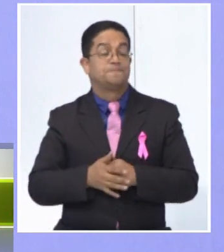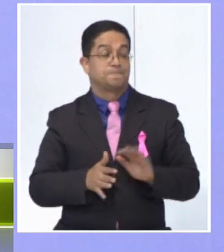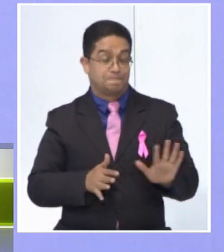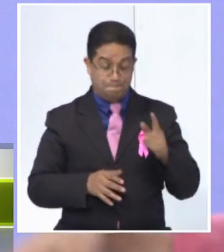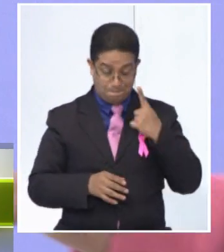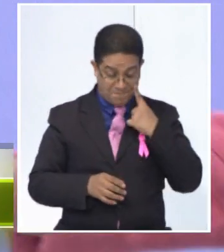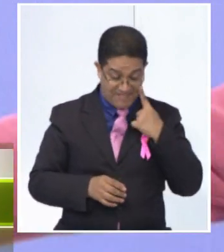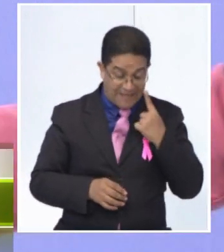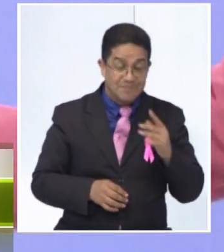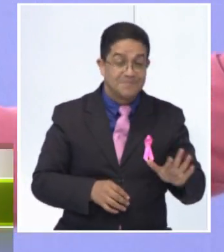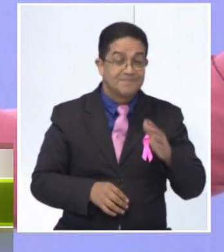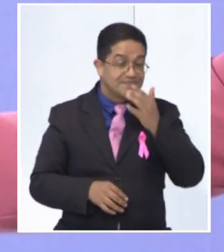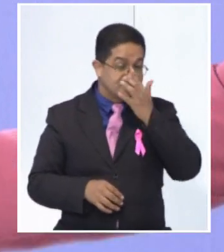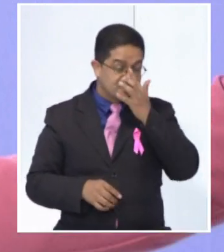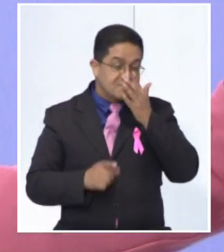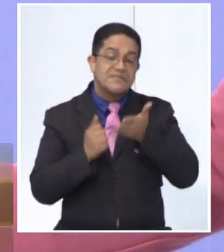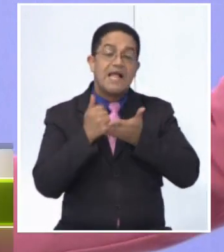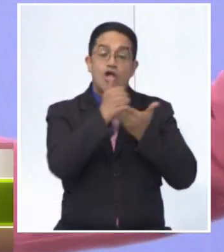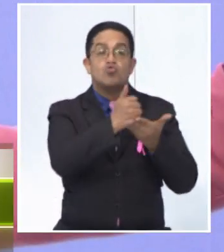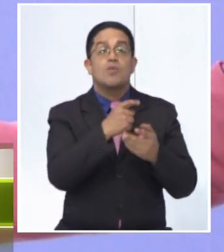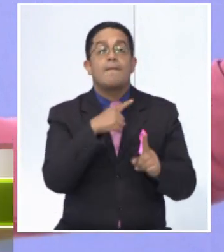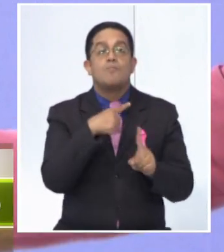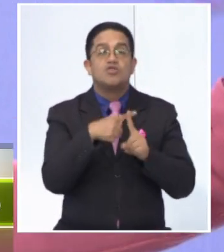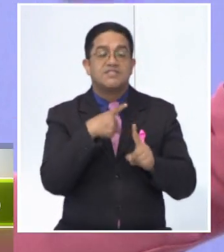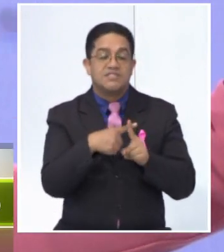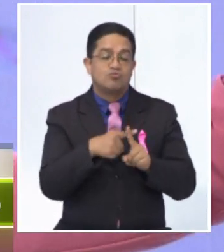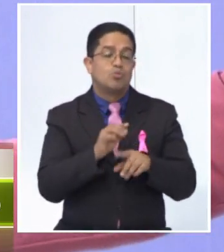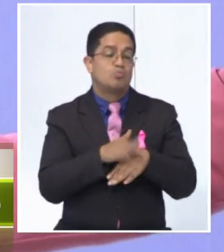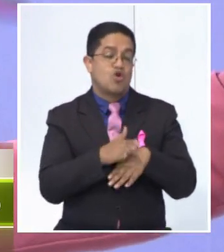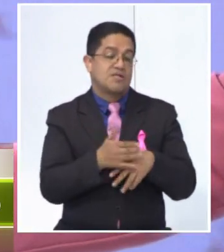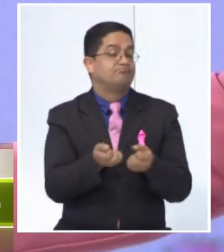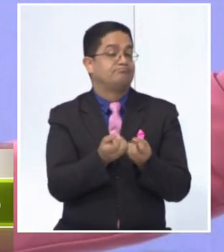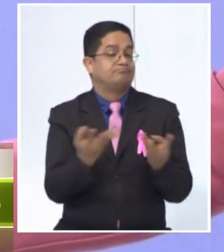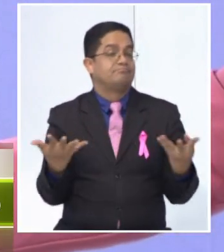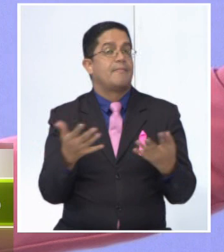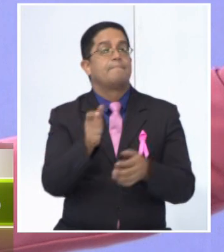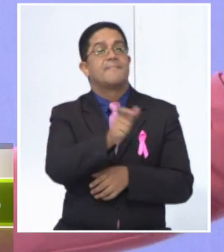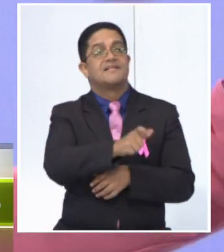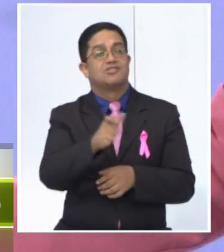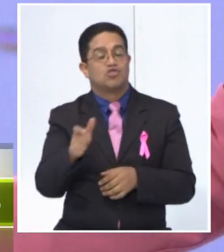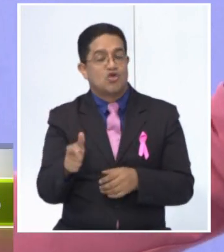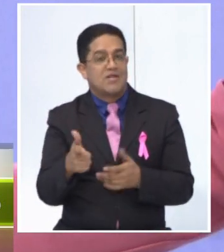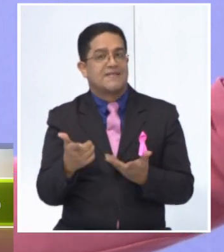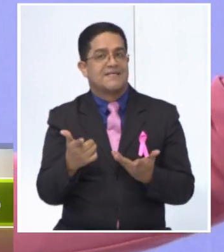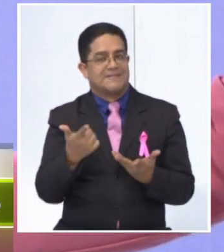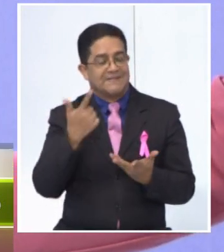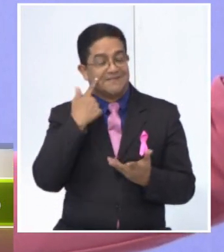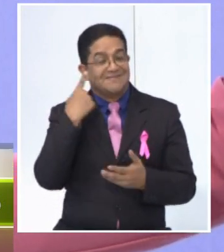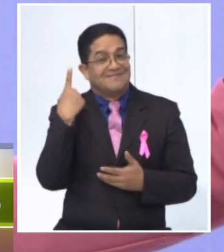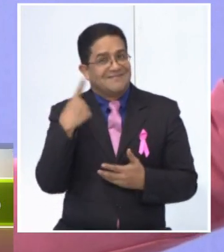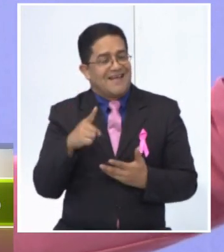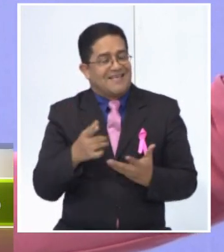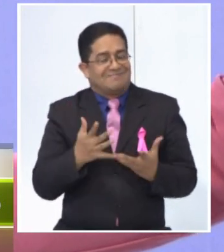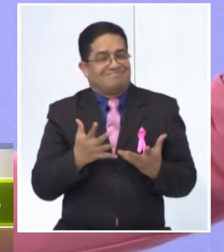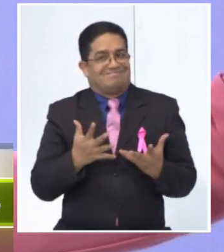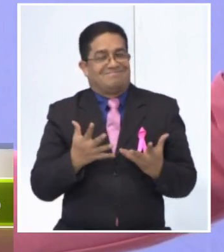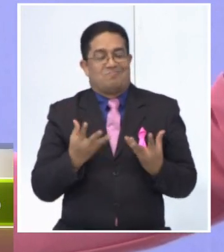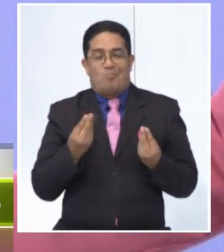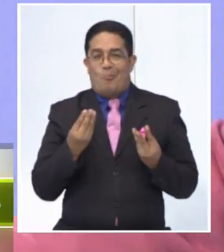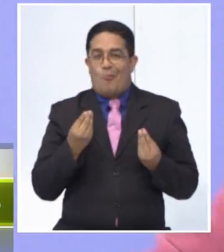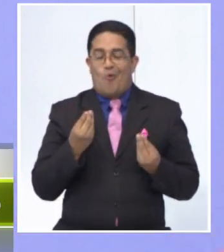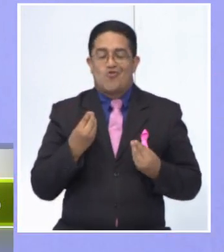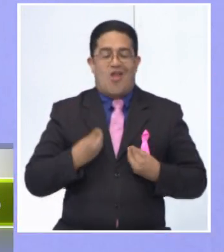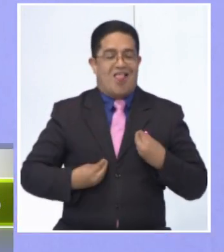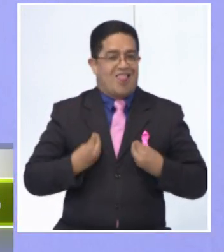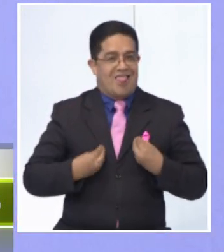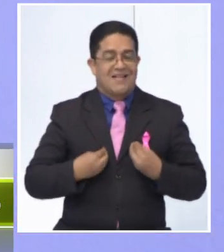tiene un gran impacto positivo porque muchos de estos pacientes tienen una gran carga emocional, tienen muchos, como